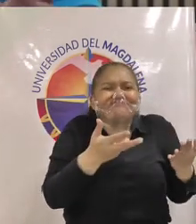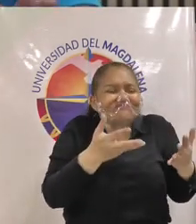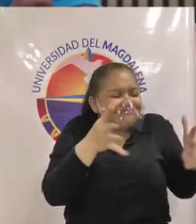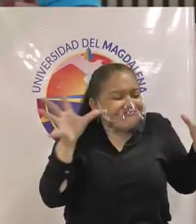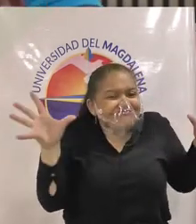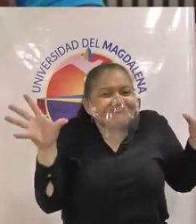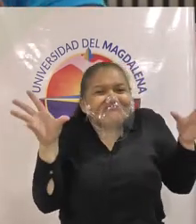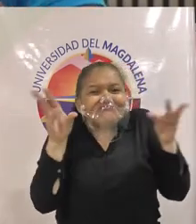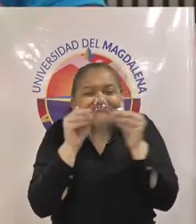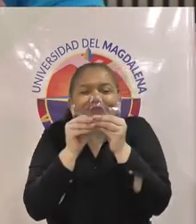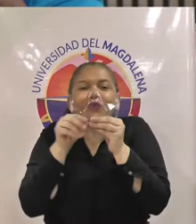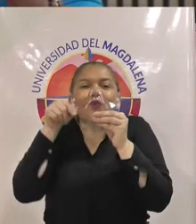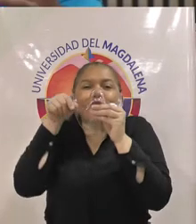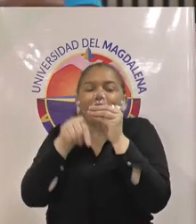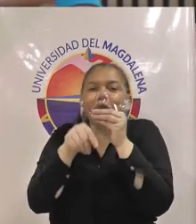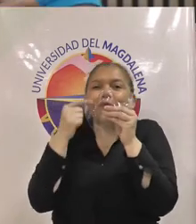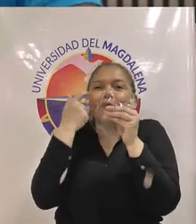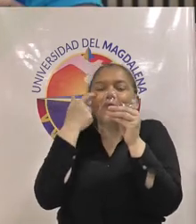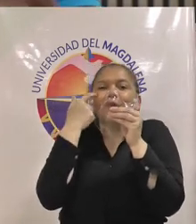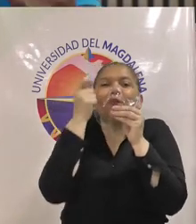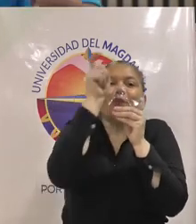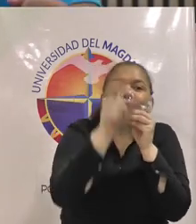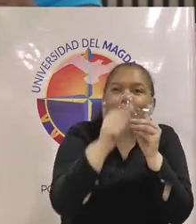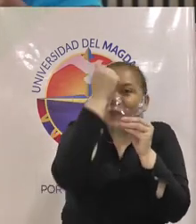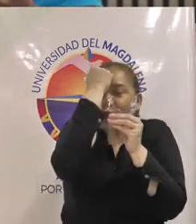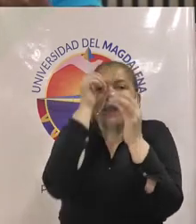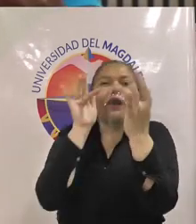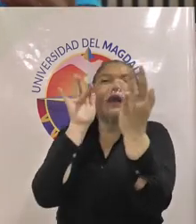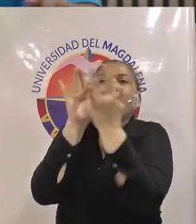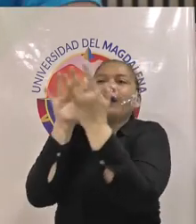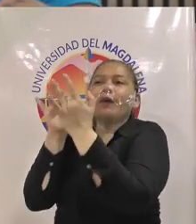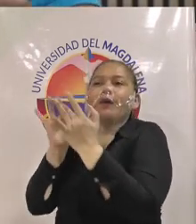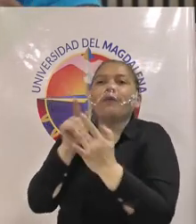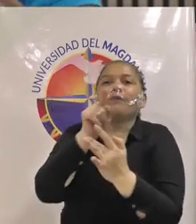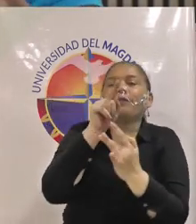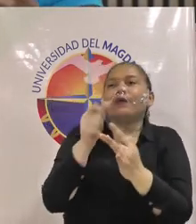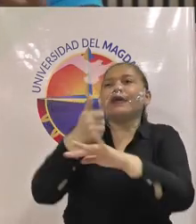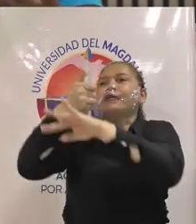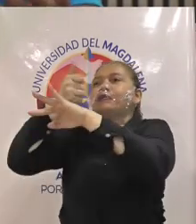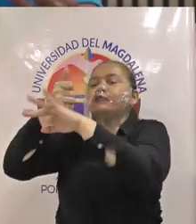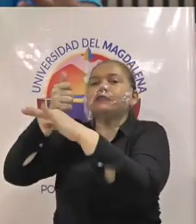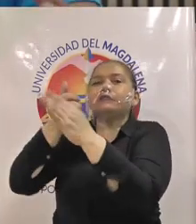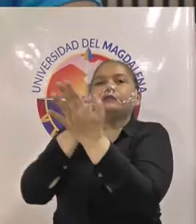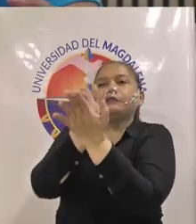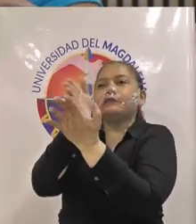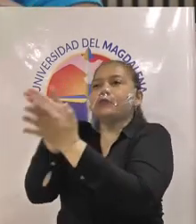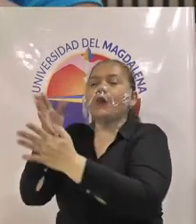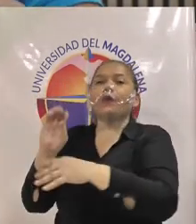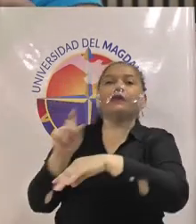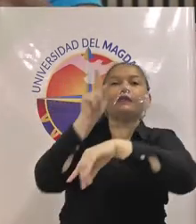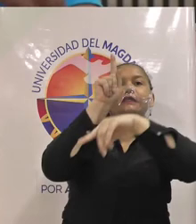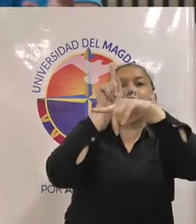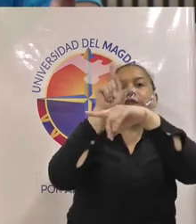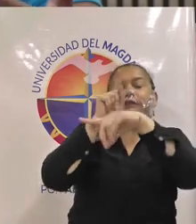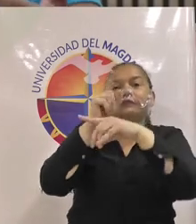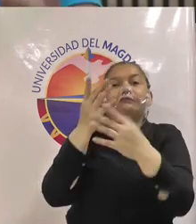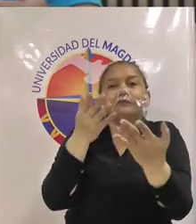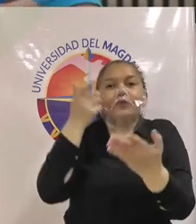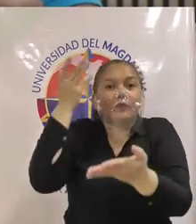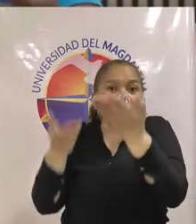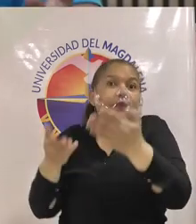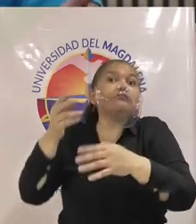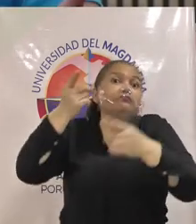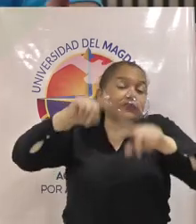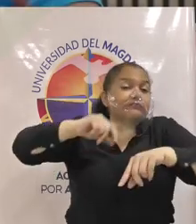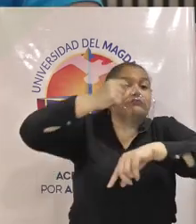módulo nosotros podamos tener una interacción directa con los docentes con los directores de programas con los decanos de las facultades e incluso con los